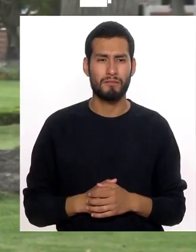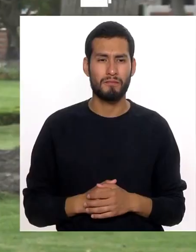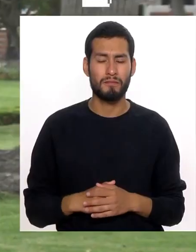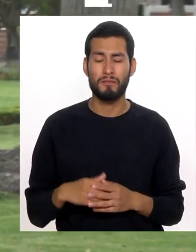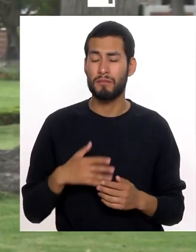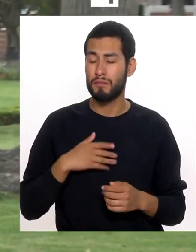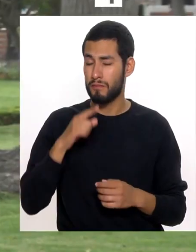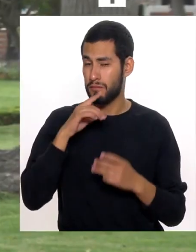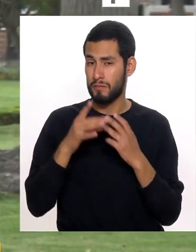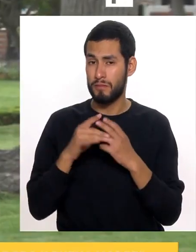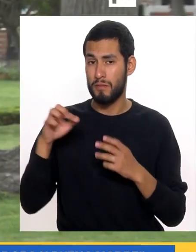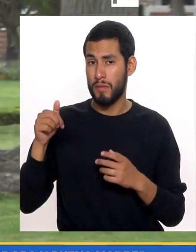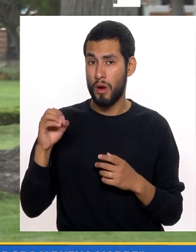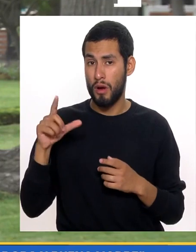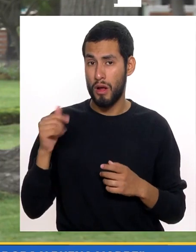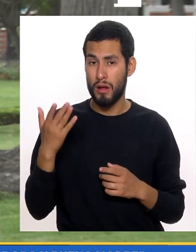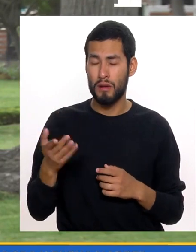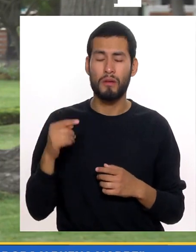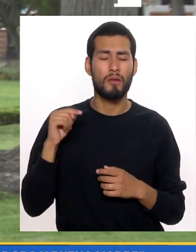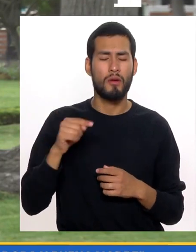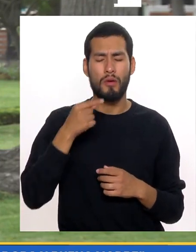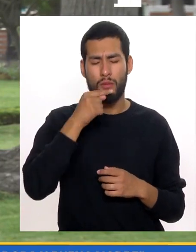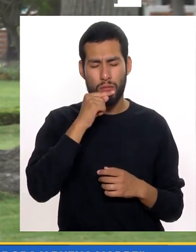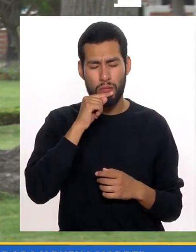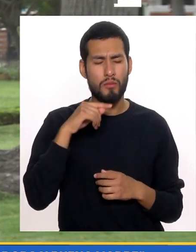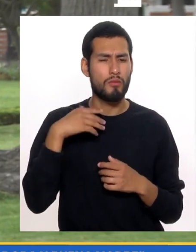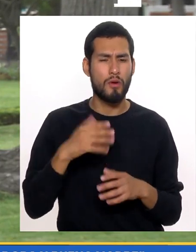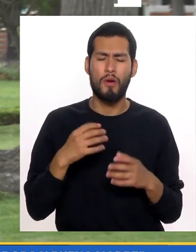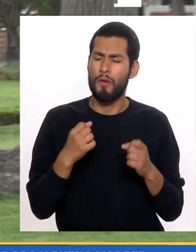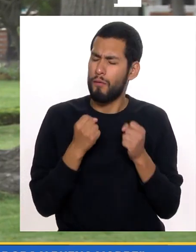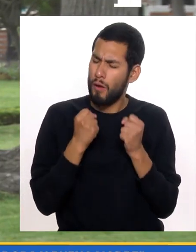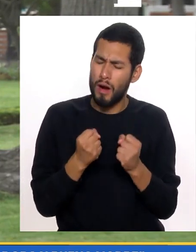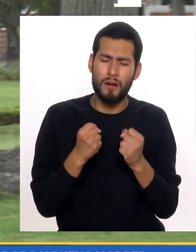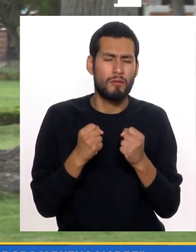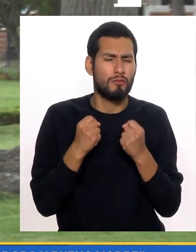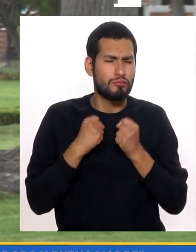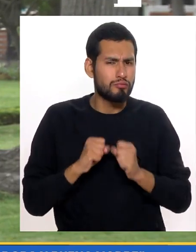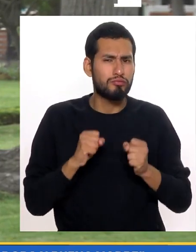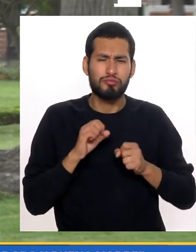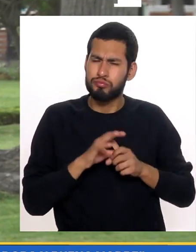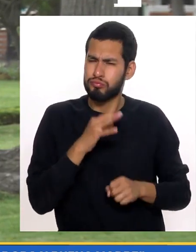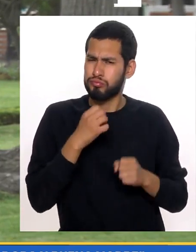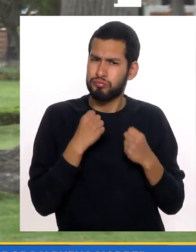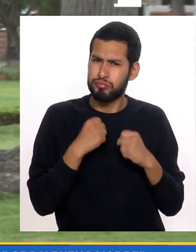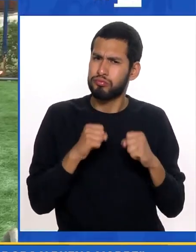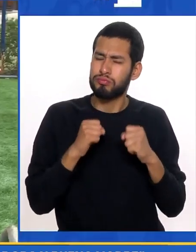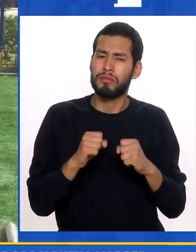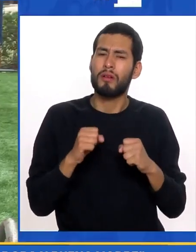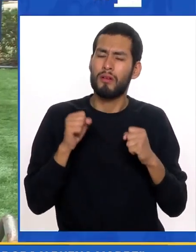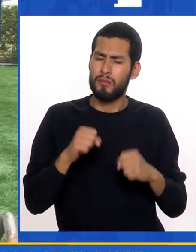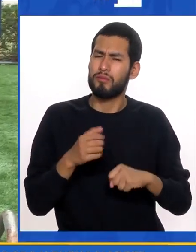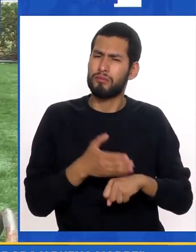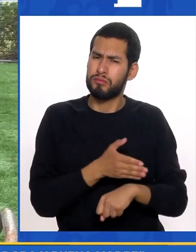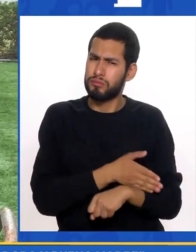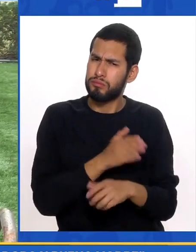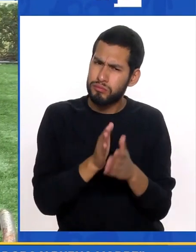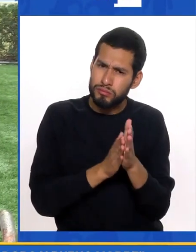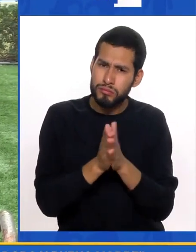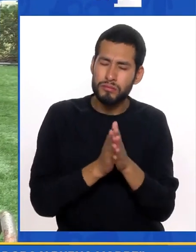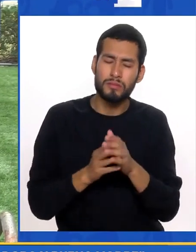Mi esposa Paola Es una mujer De mucha fuerza Mucho espíritu Muchas ganas De